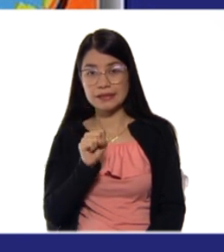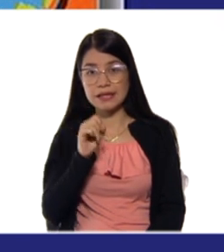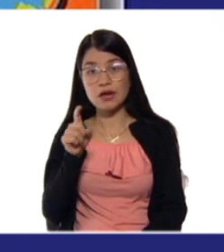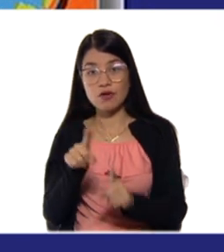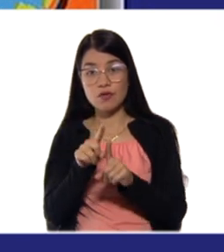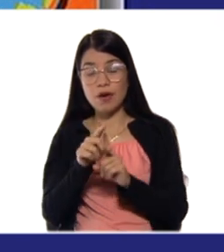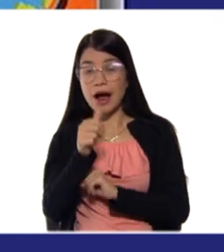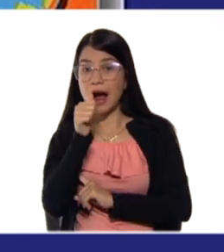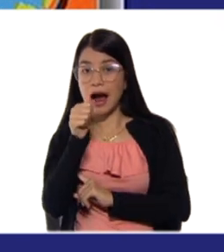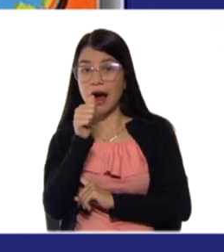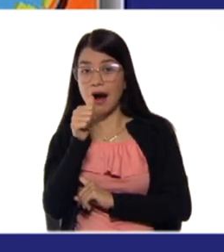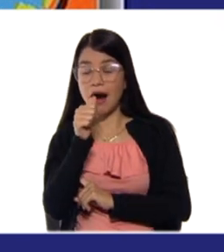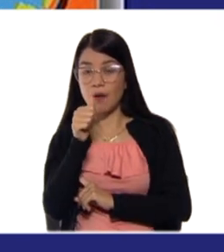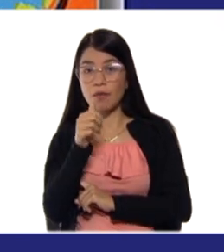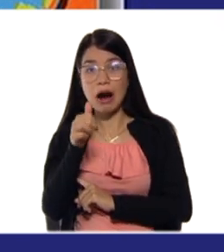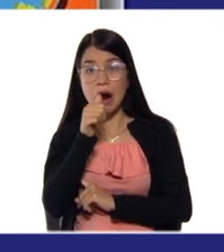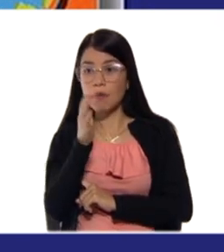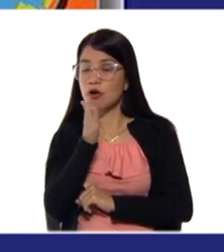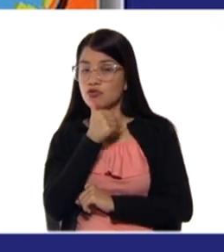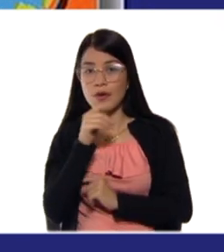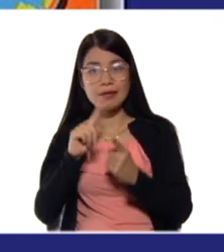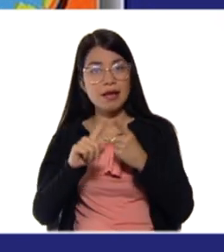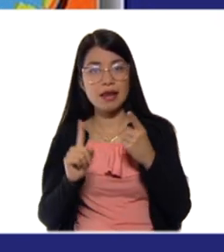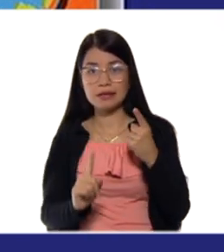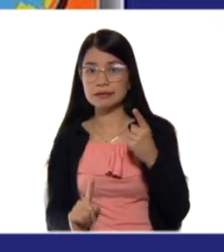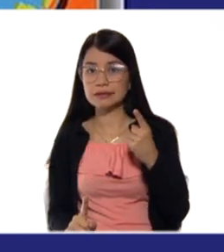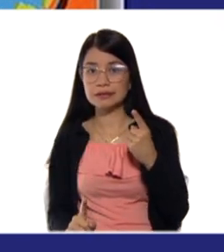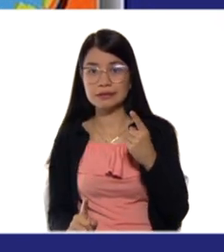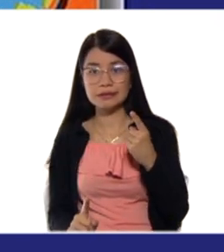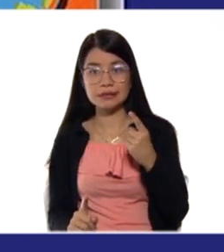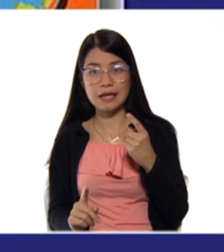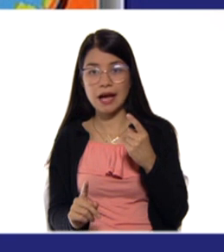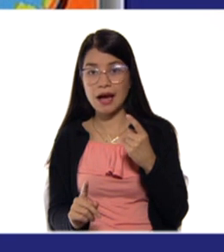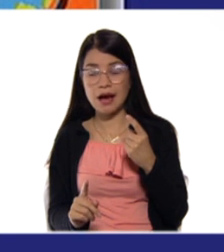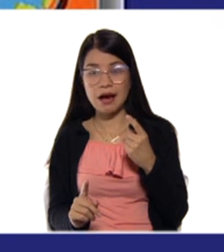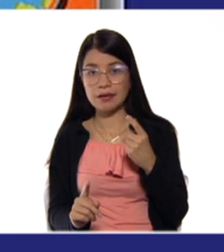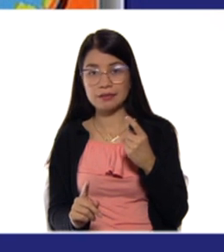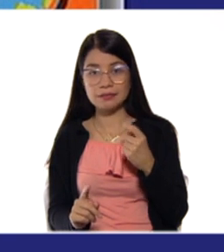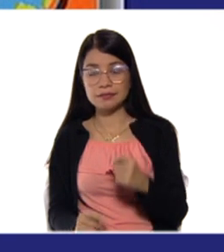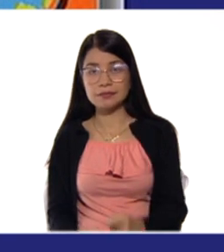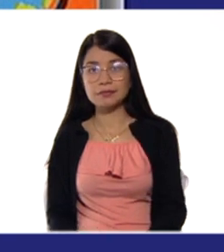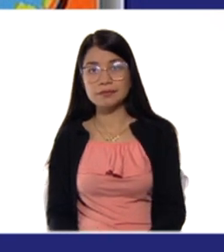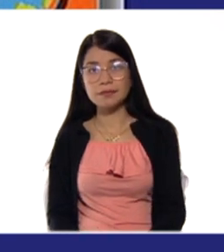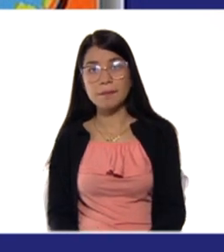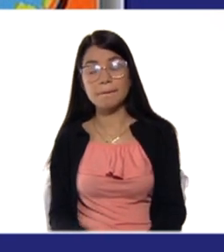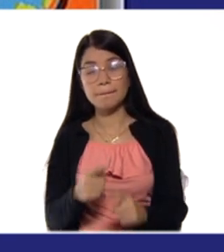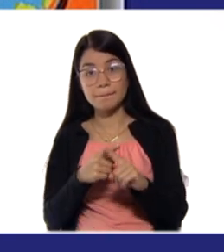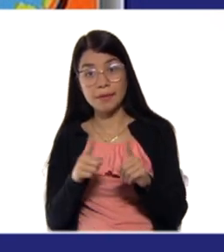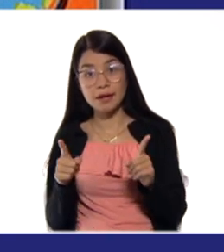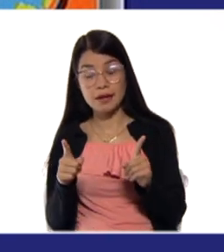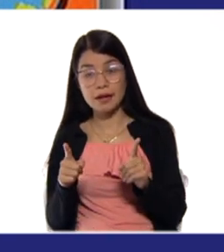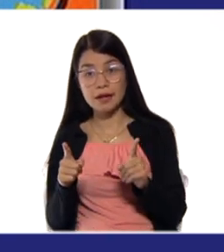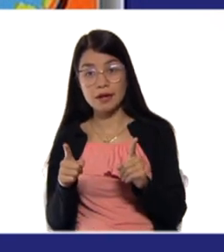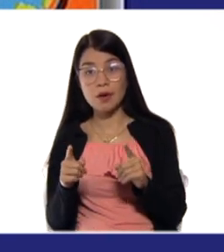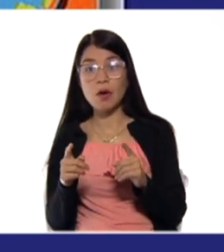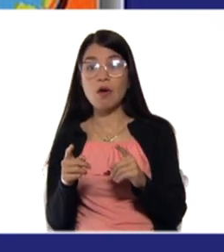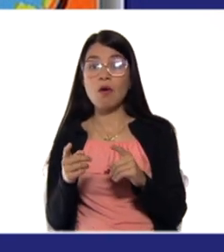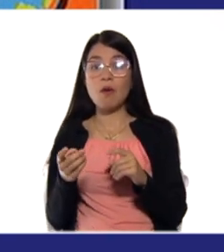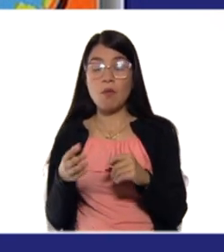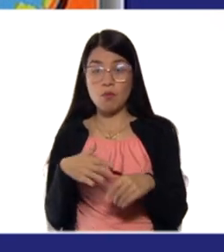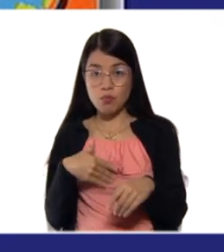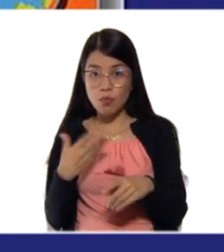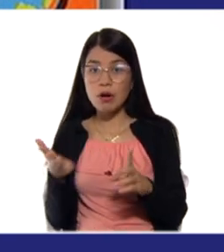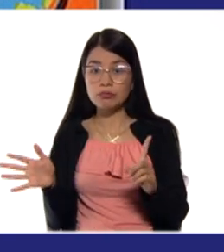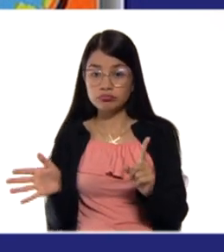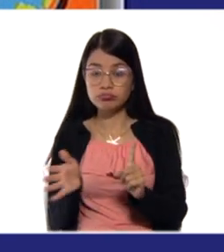libres como para que pueda producir electricidad. Debido a esto, para lograr la electrólisis del agua,